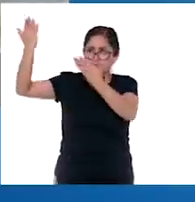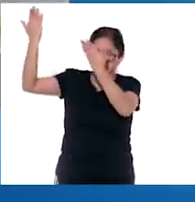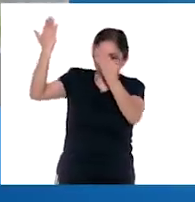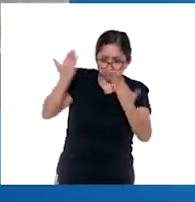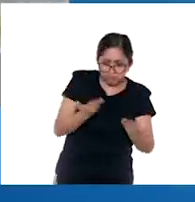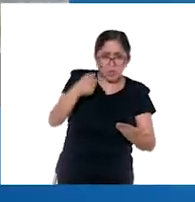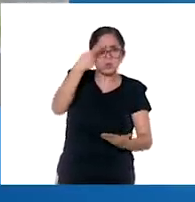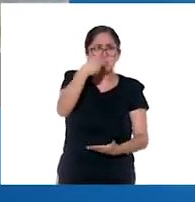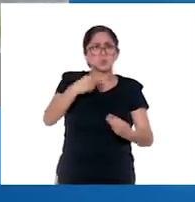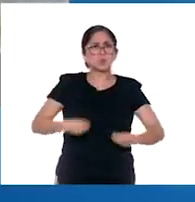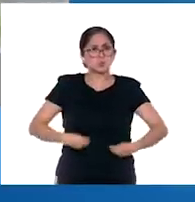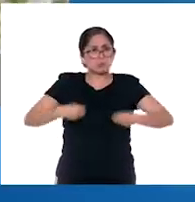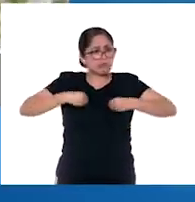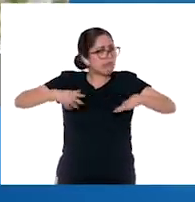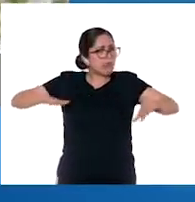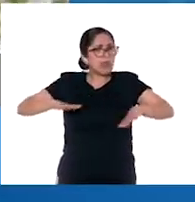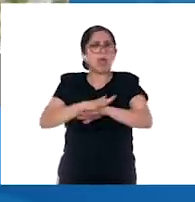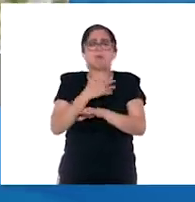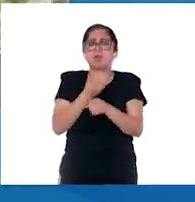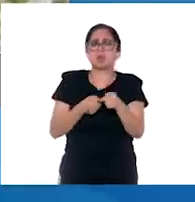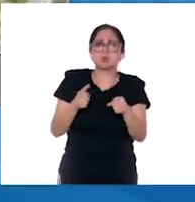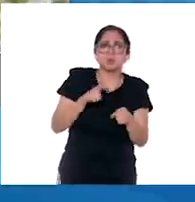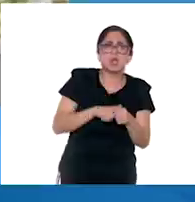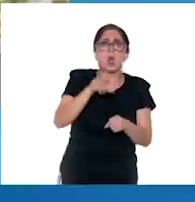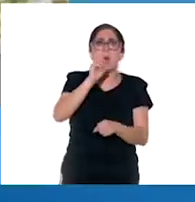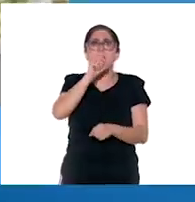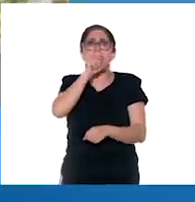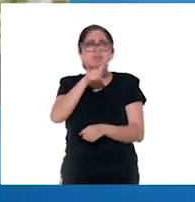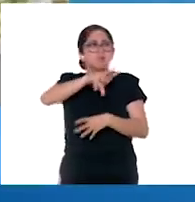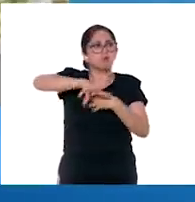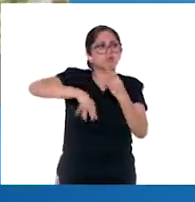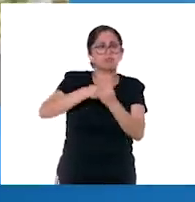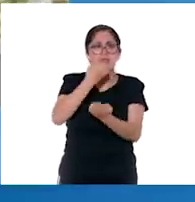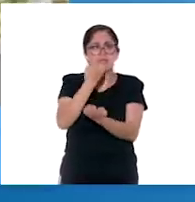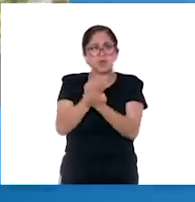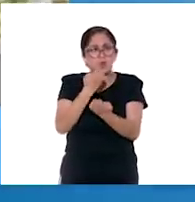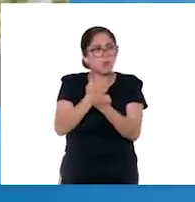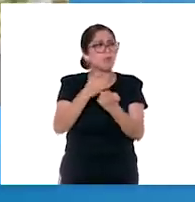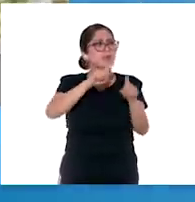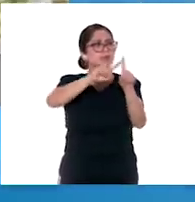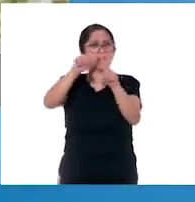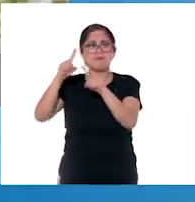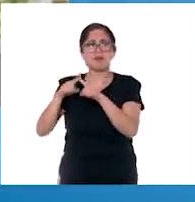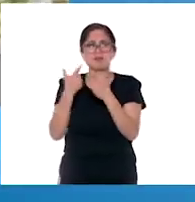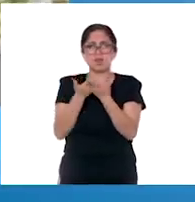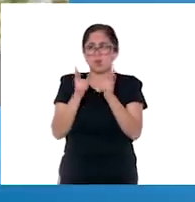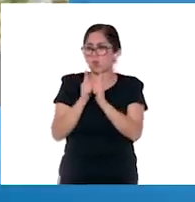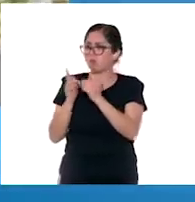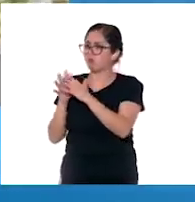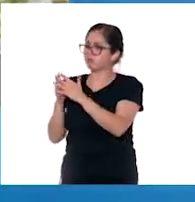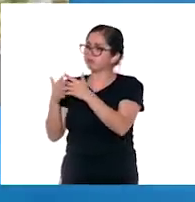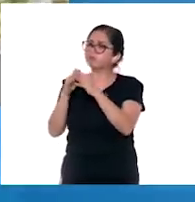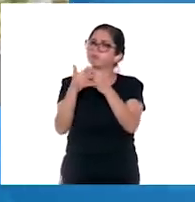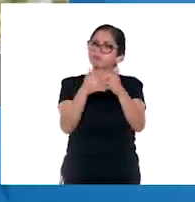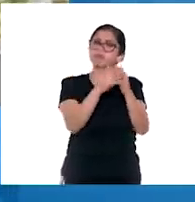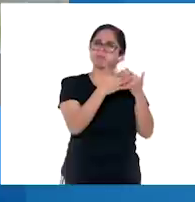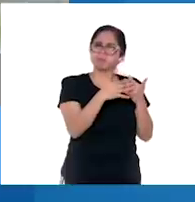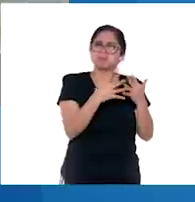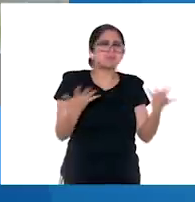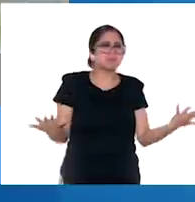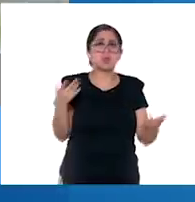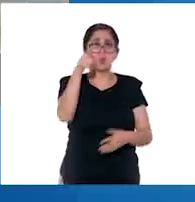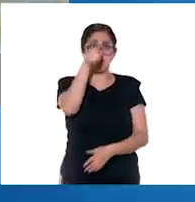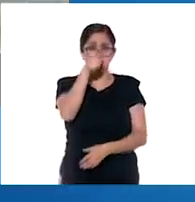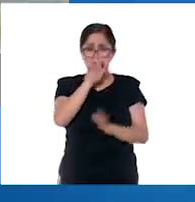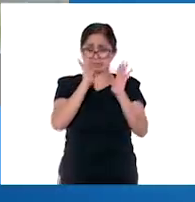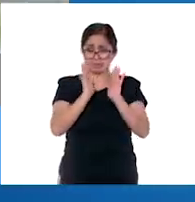social y económica y muchos se mezclaron con otros grupos. ¿Por qué? Porque obtener la